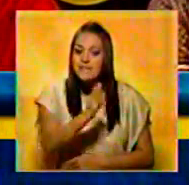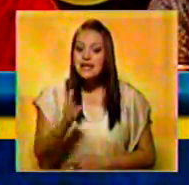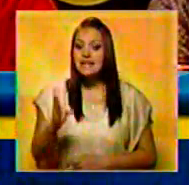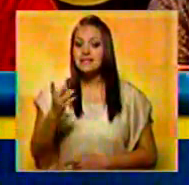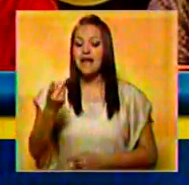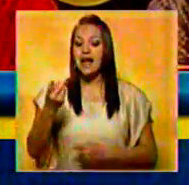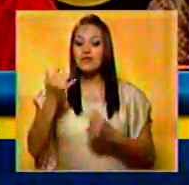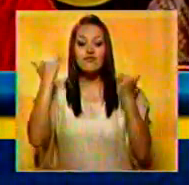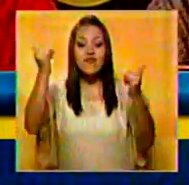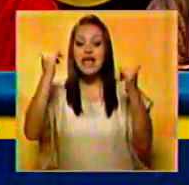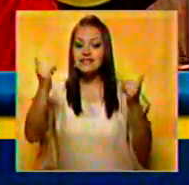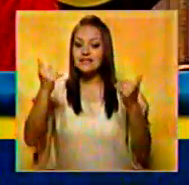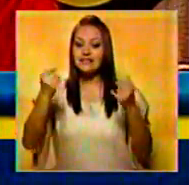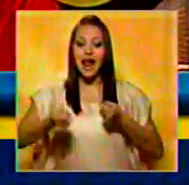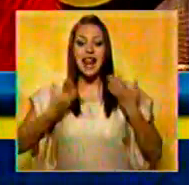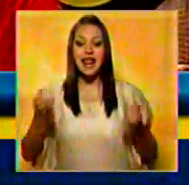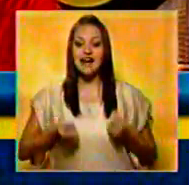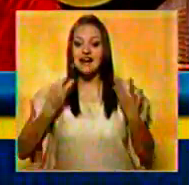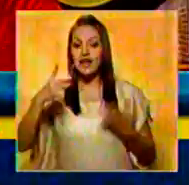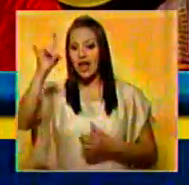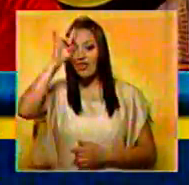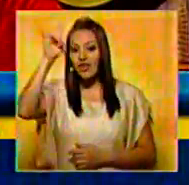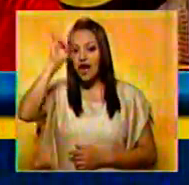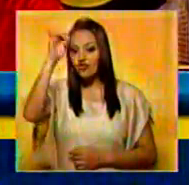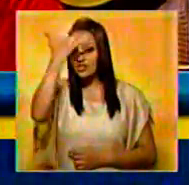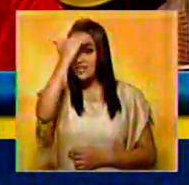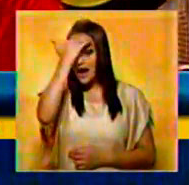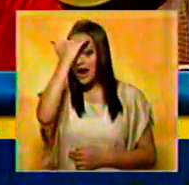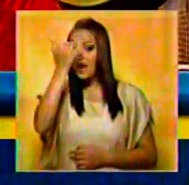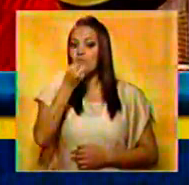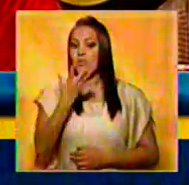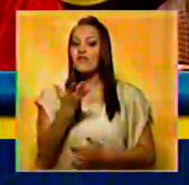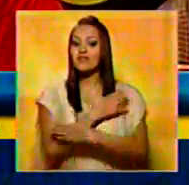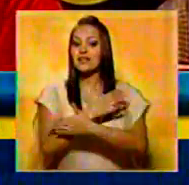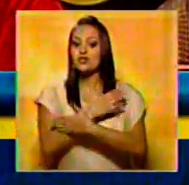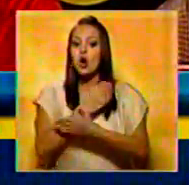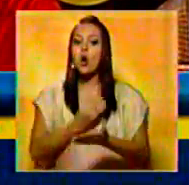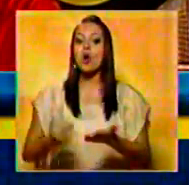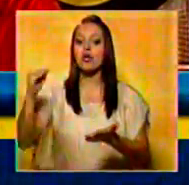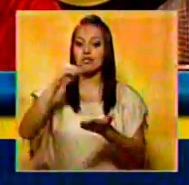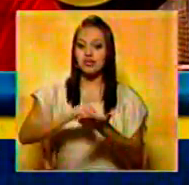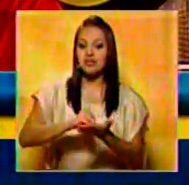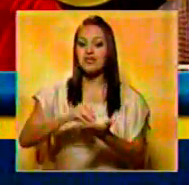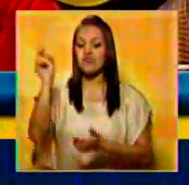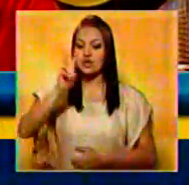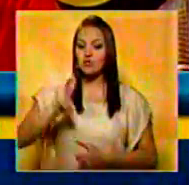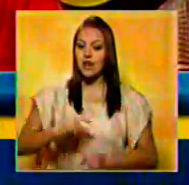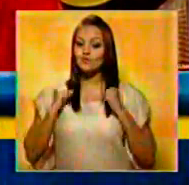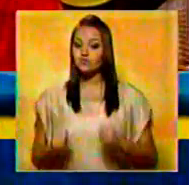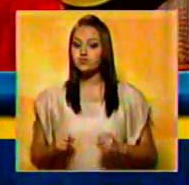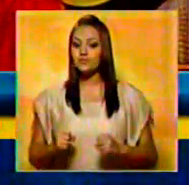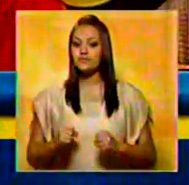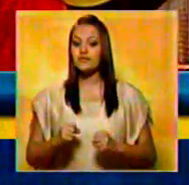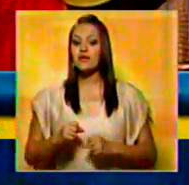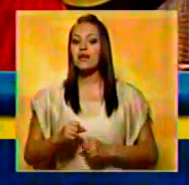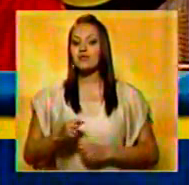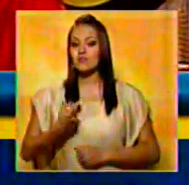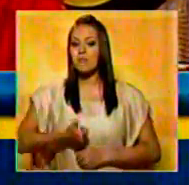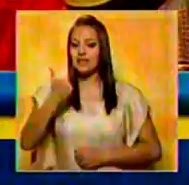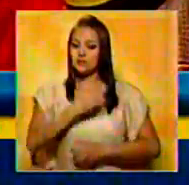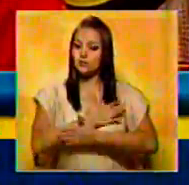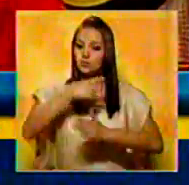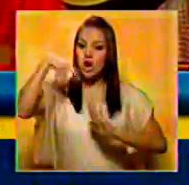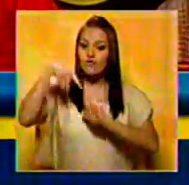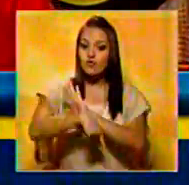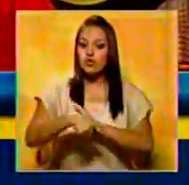de alegría con nuestros diablos por este logro, este nuevo reconocimiento a la Venezuela potencia, a la Venezuela profunda.